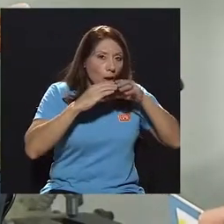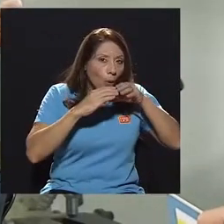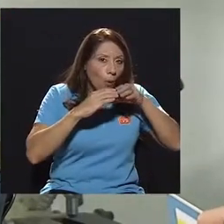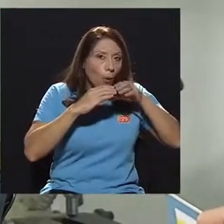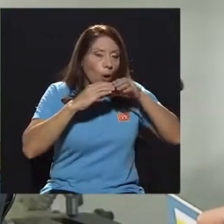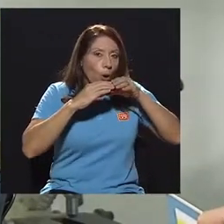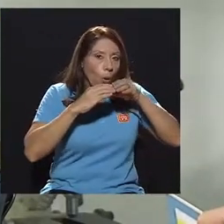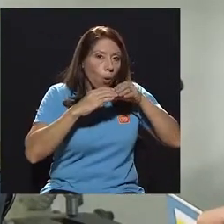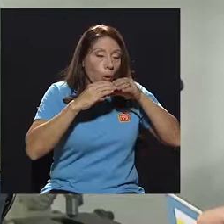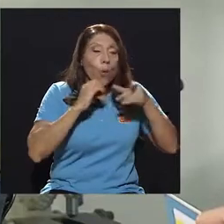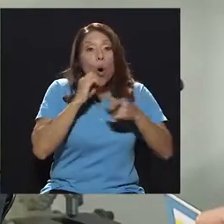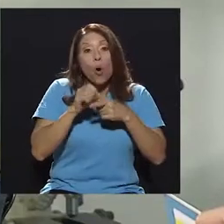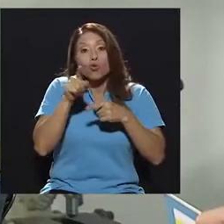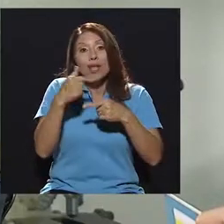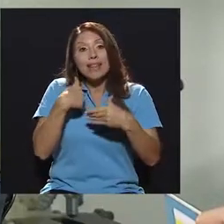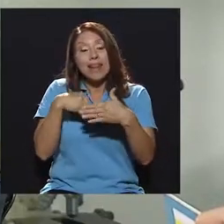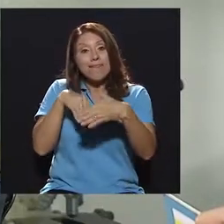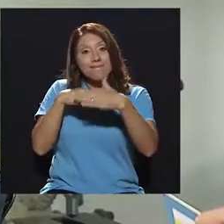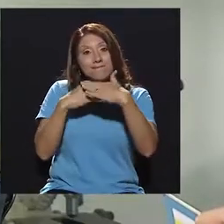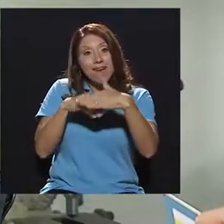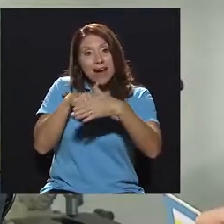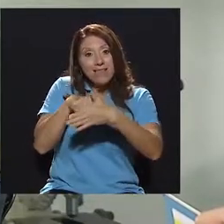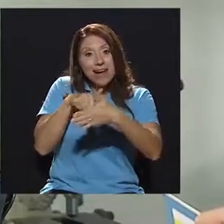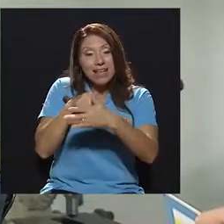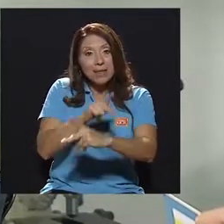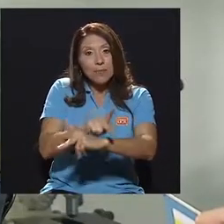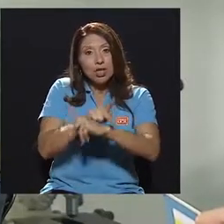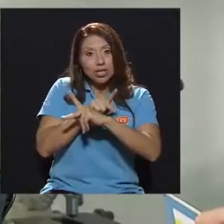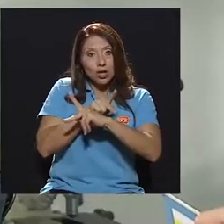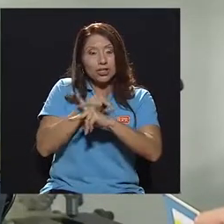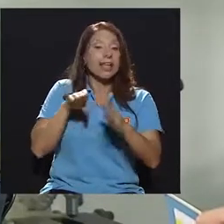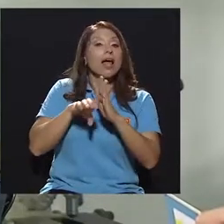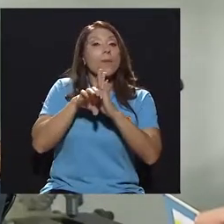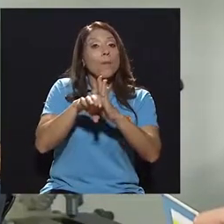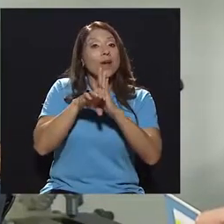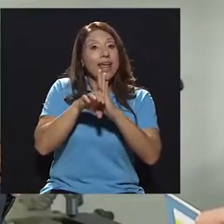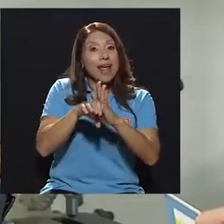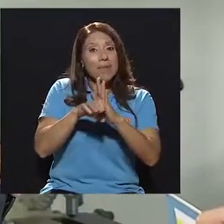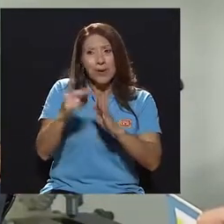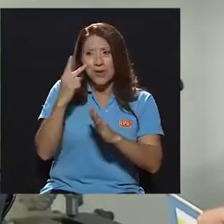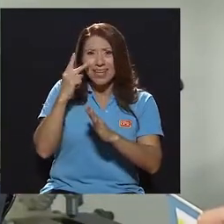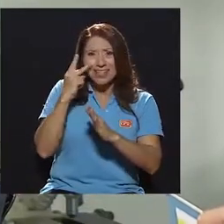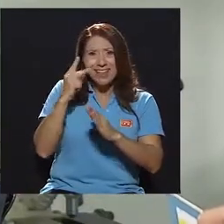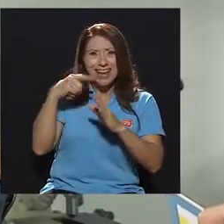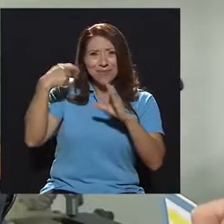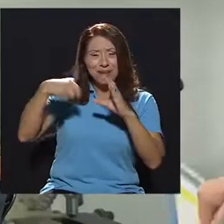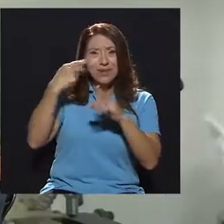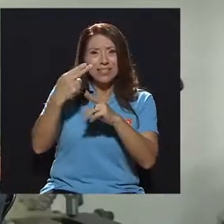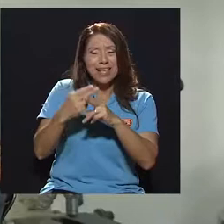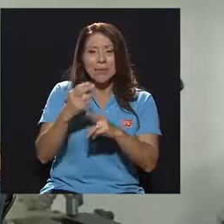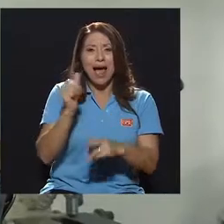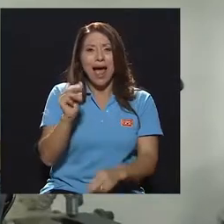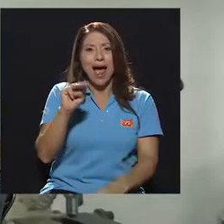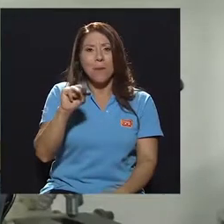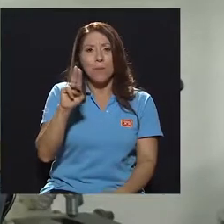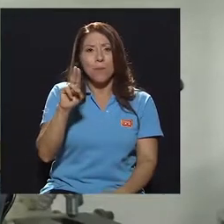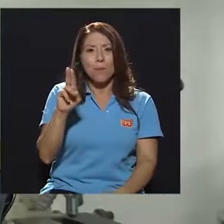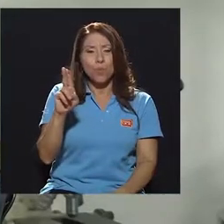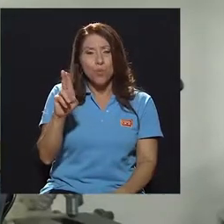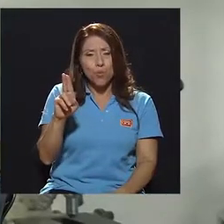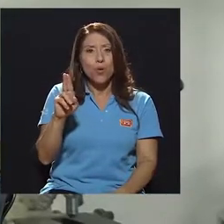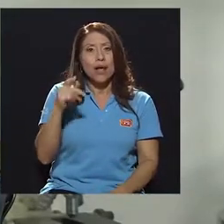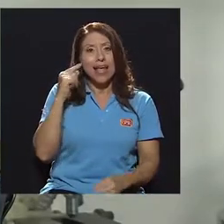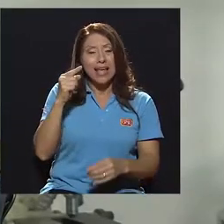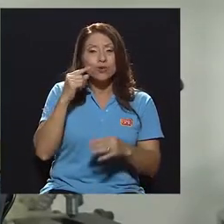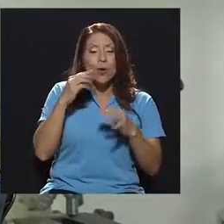venden en el mercado o se utilizan en los hospitales, como los famosos AMBU, los respiradores estos que salen en las películas, usted lo puede hacer.